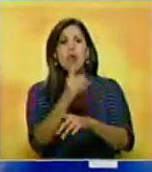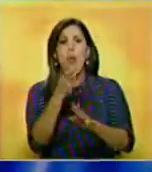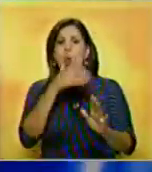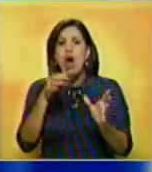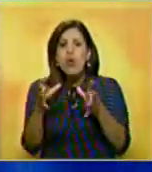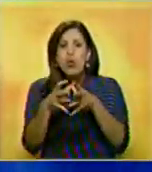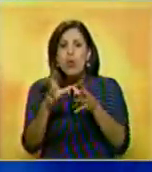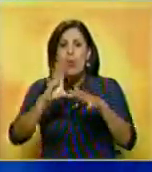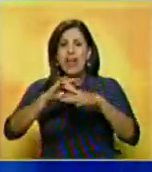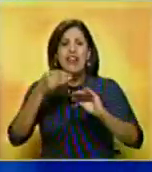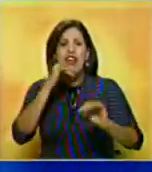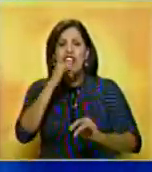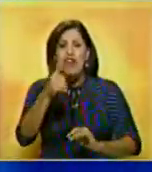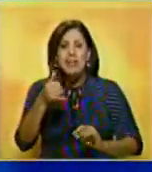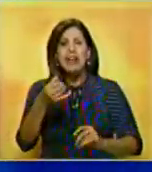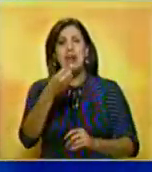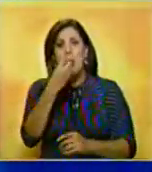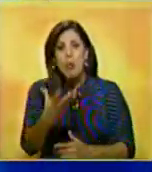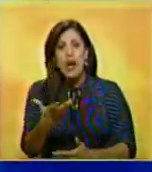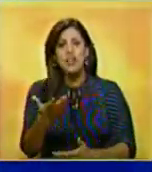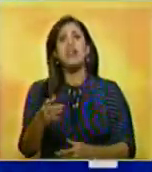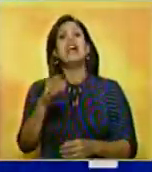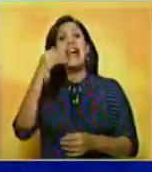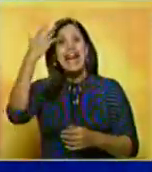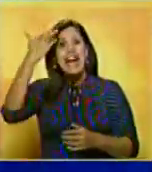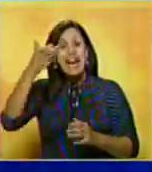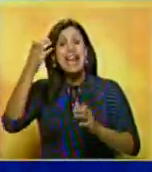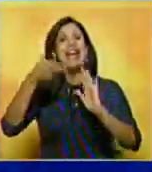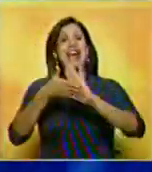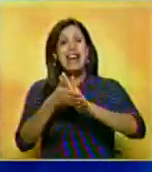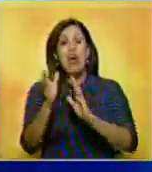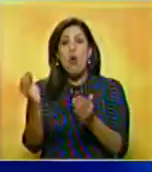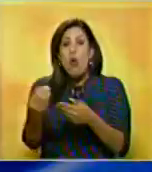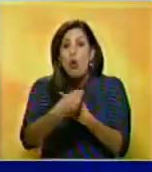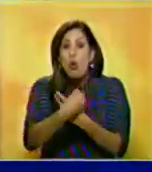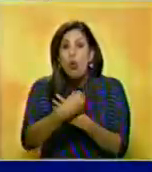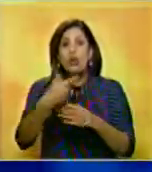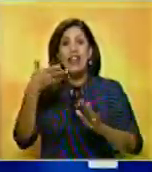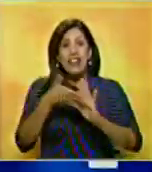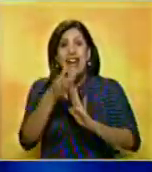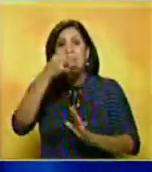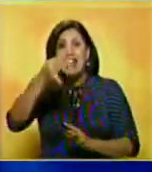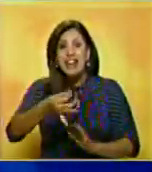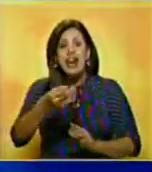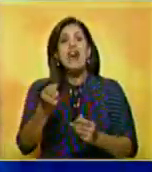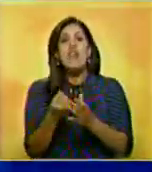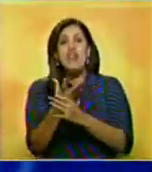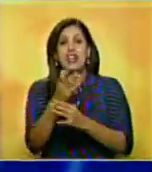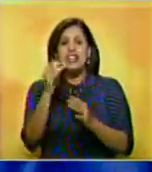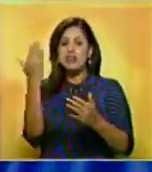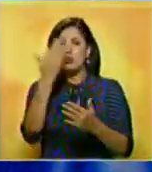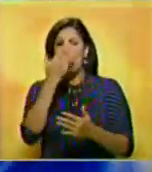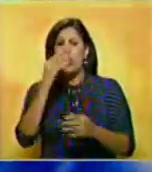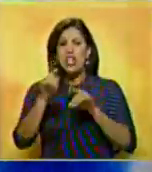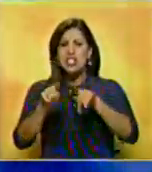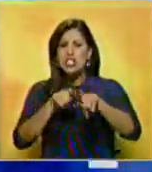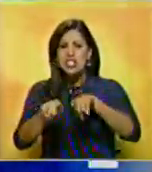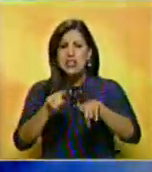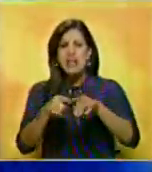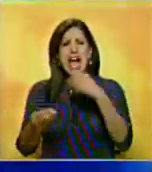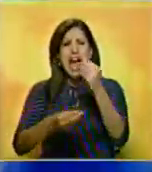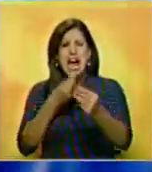una junta médica para informar debidamente. Consideran que la ocultación de la verdad es fuente de sospechas, rumores